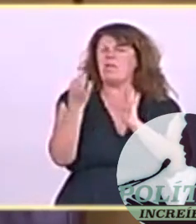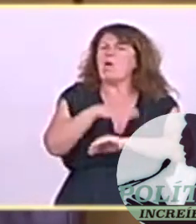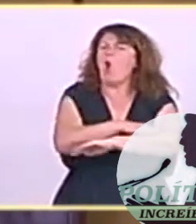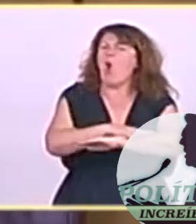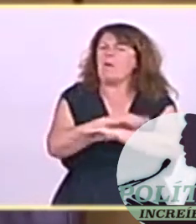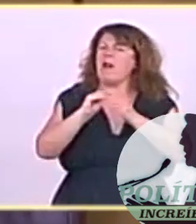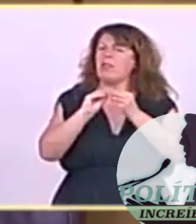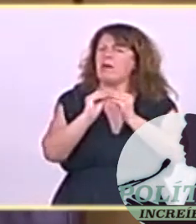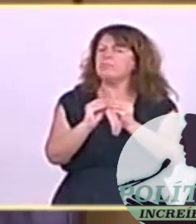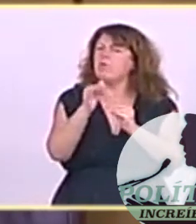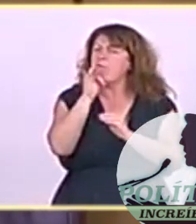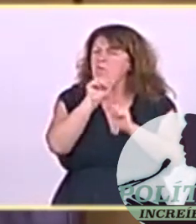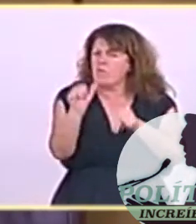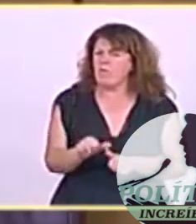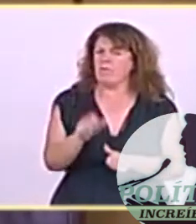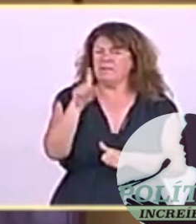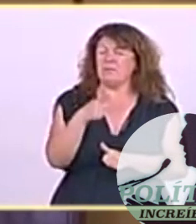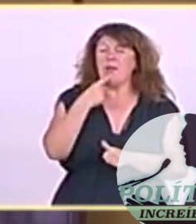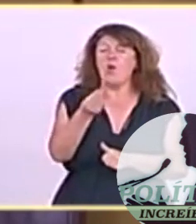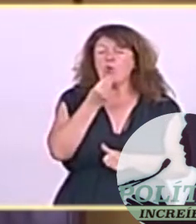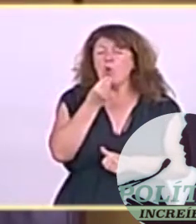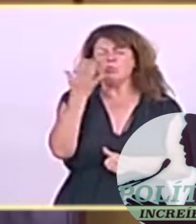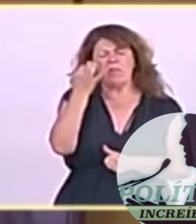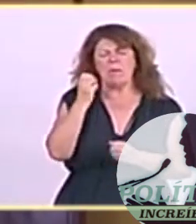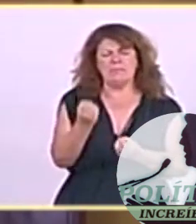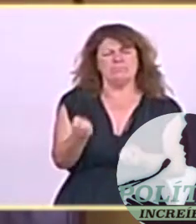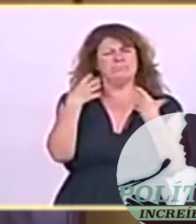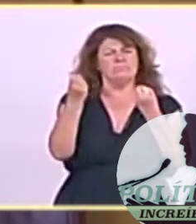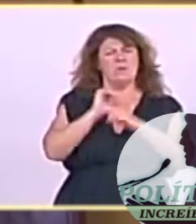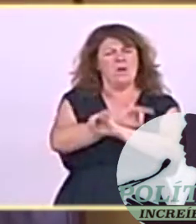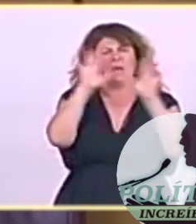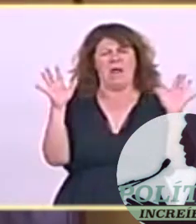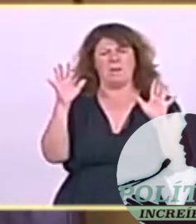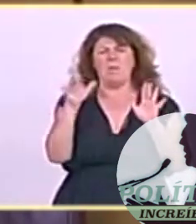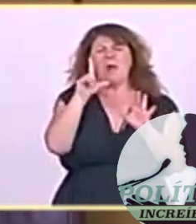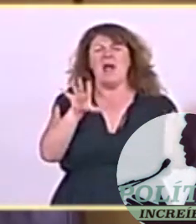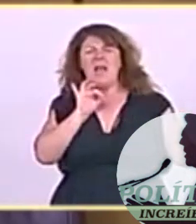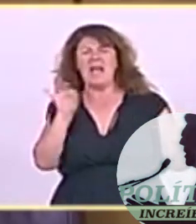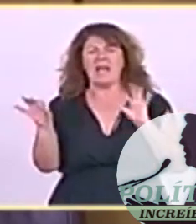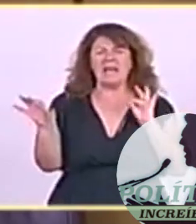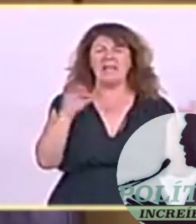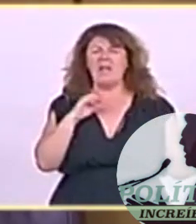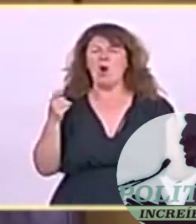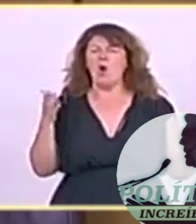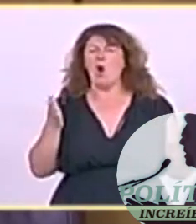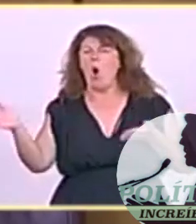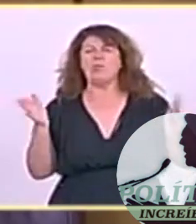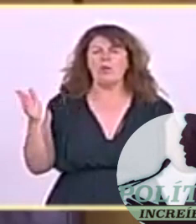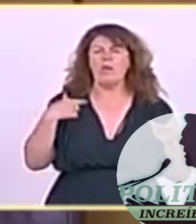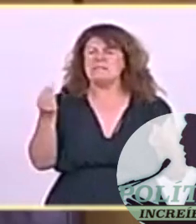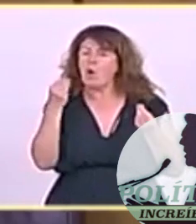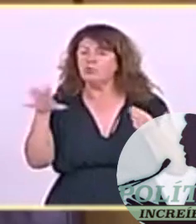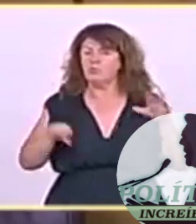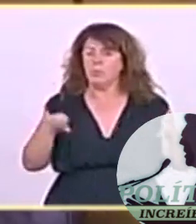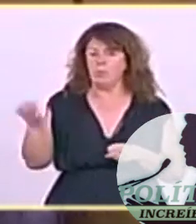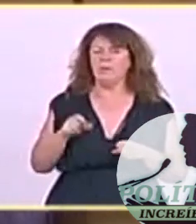tenga toda la información a la hora de elegir entre las diferentes opciones de consumo, por lo que sería interesante también promover etiquetas que certifiquen